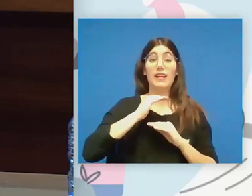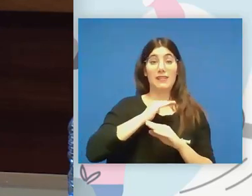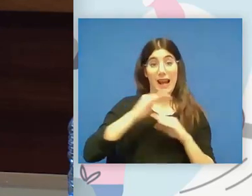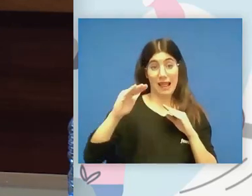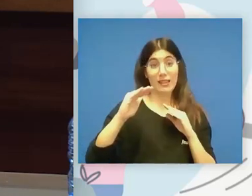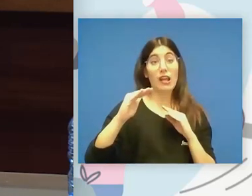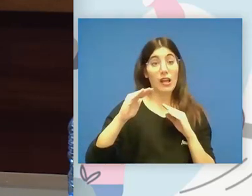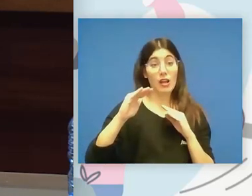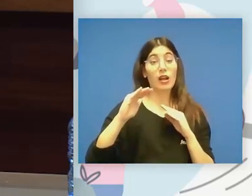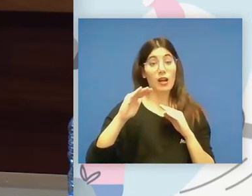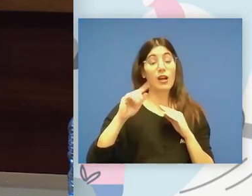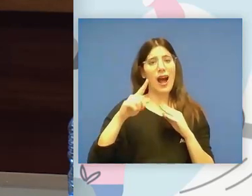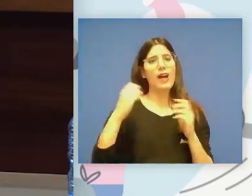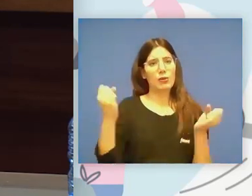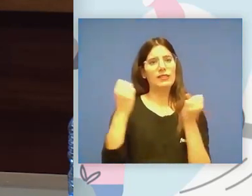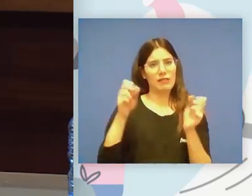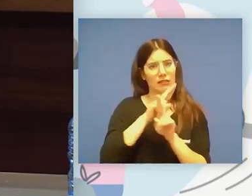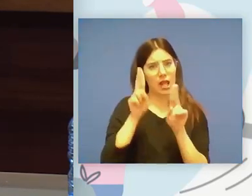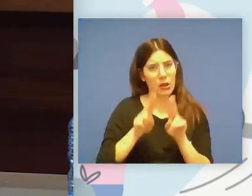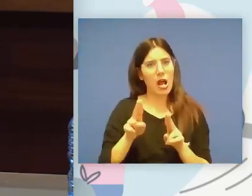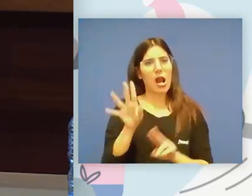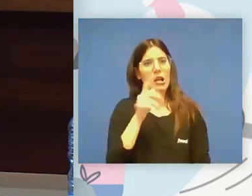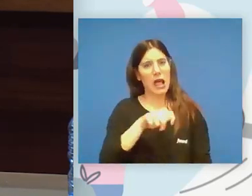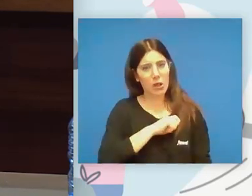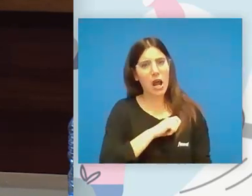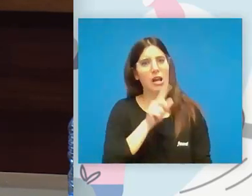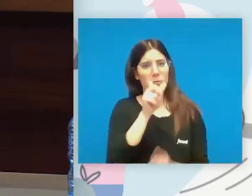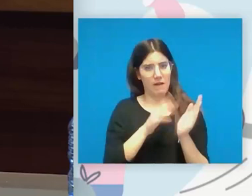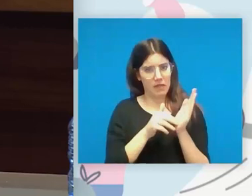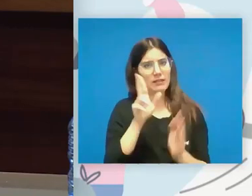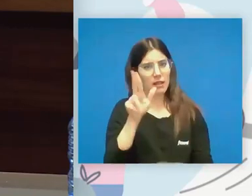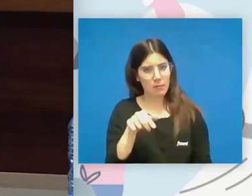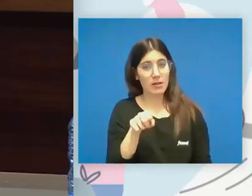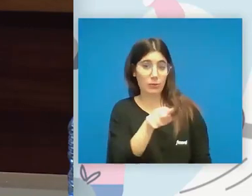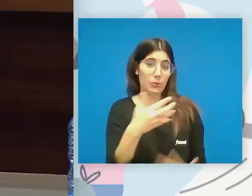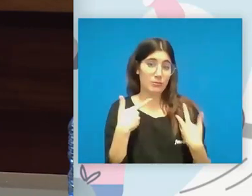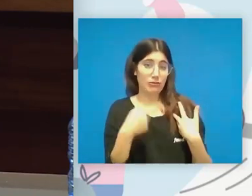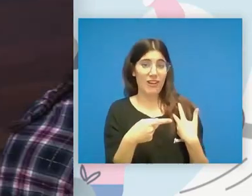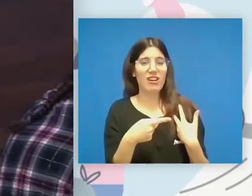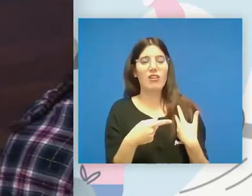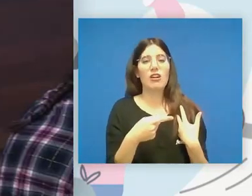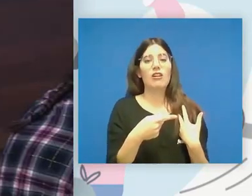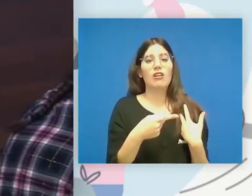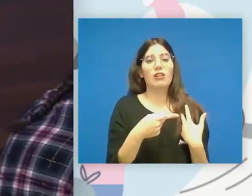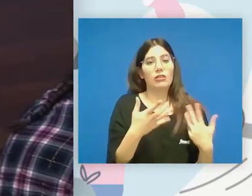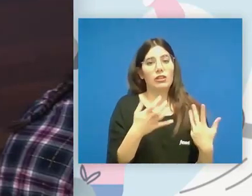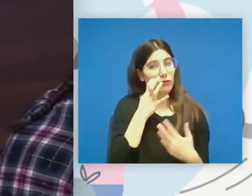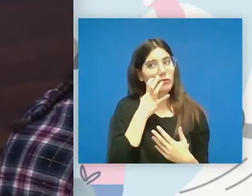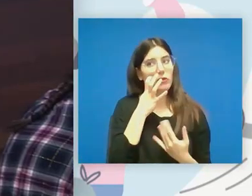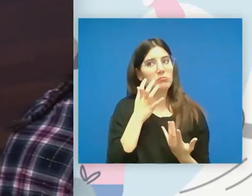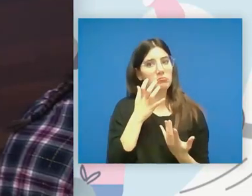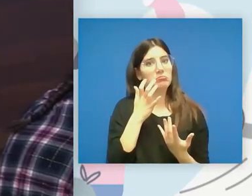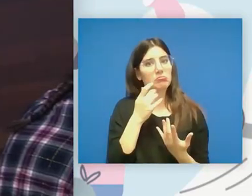actividad internacional y aquí en la comunidad valenciana eres el responsable o sea que que se